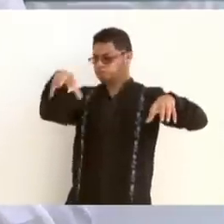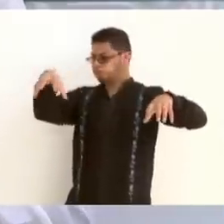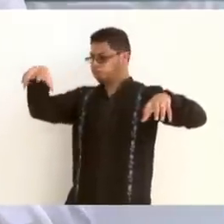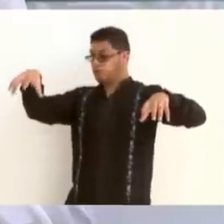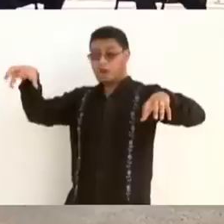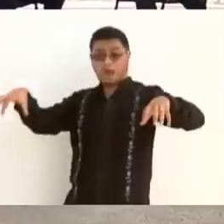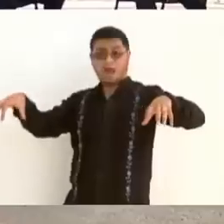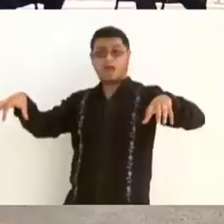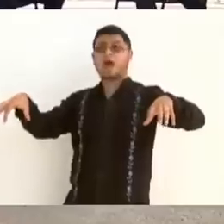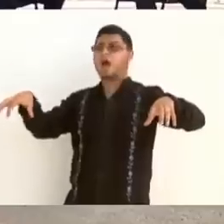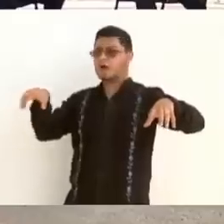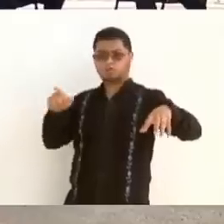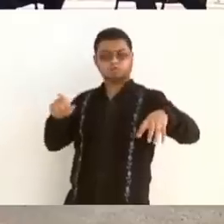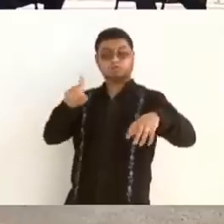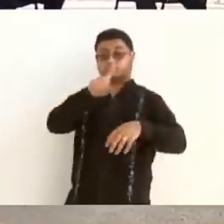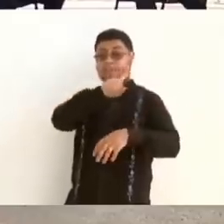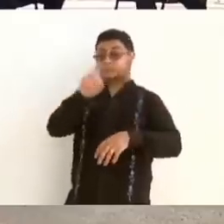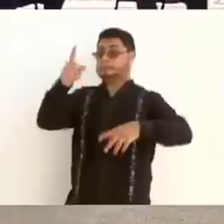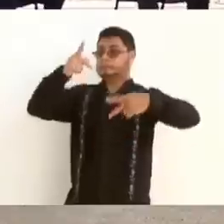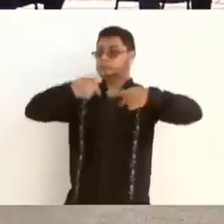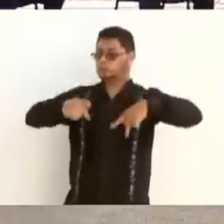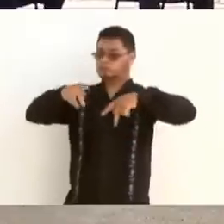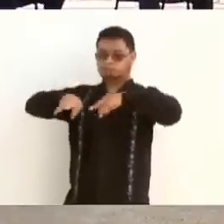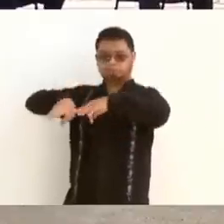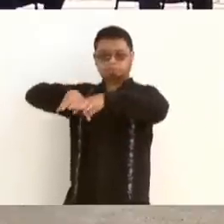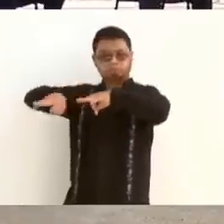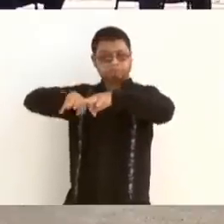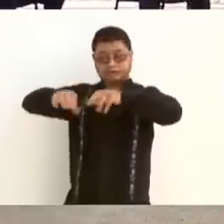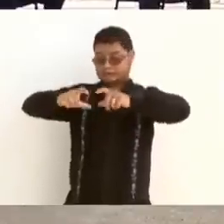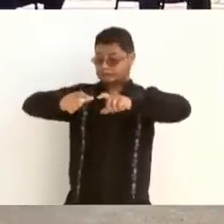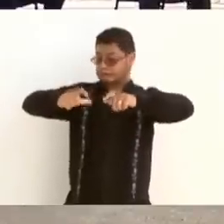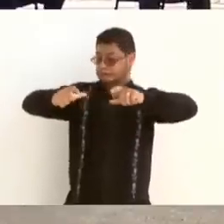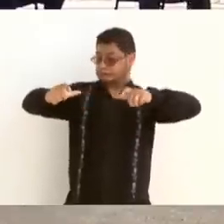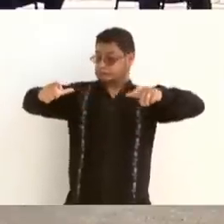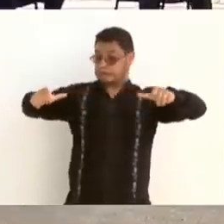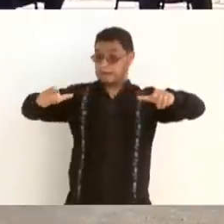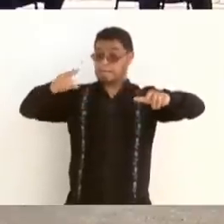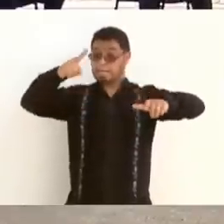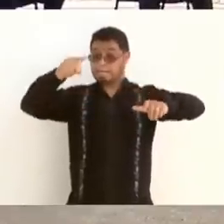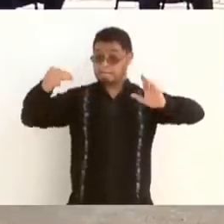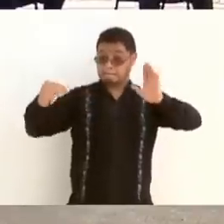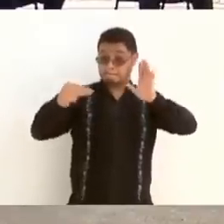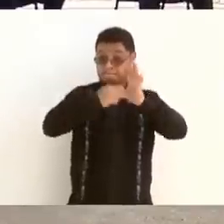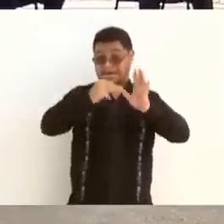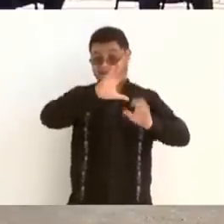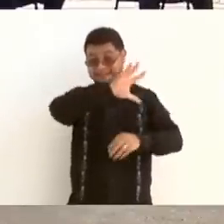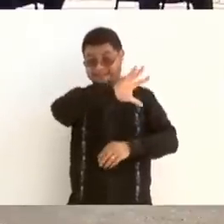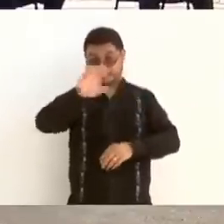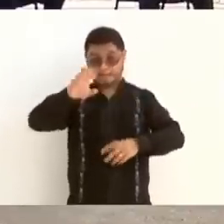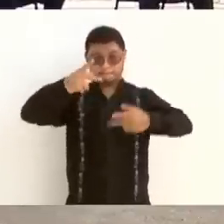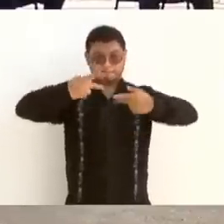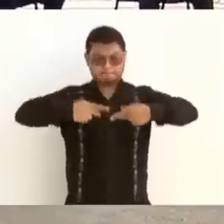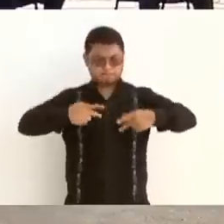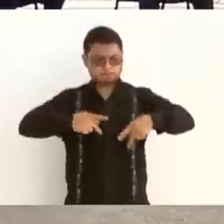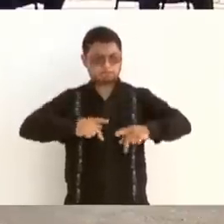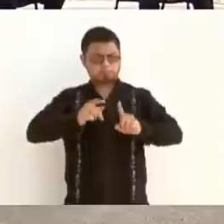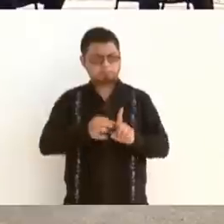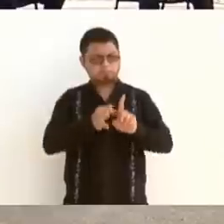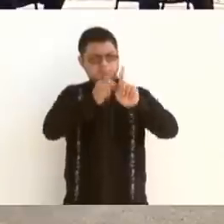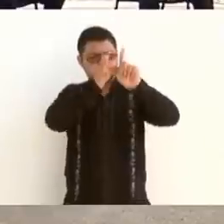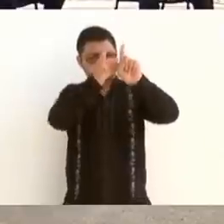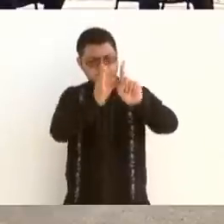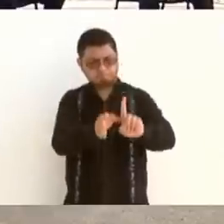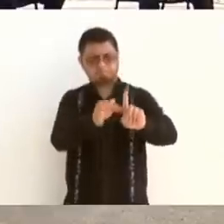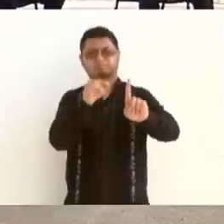100 equipos mayores. Estamos 1,500 personas permanentemente en el trazo de la